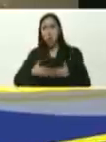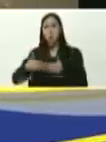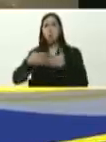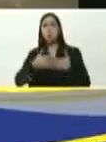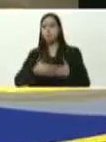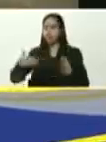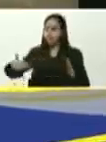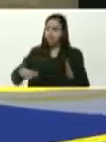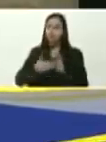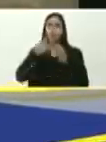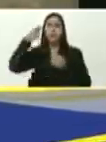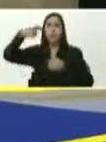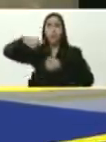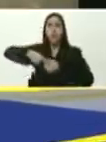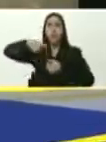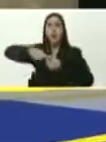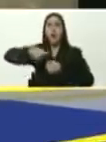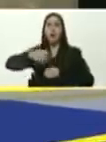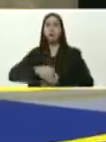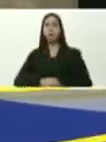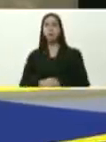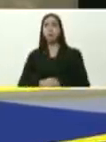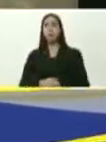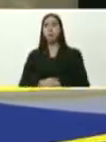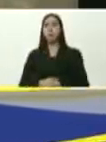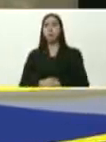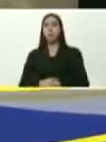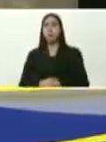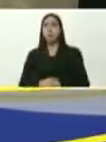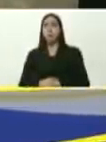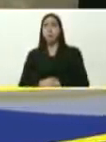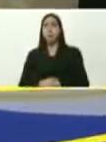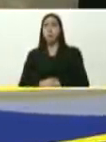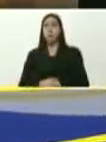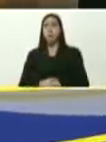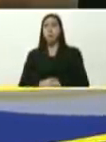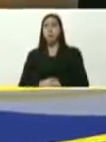atacaron, el gas, para después, salir los líderes, de ellos,